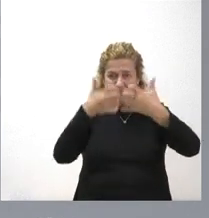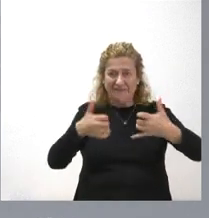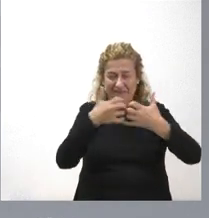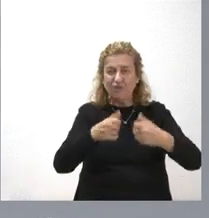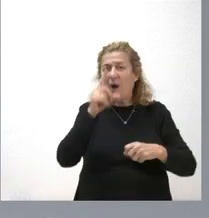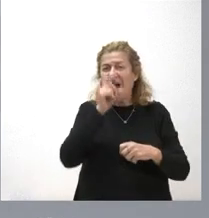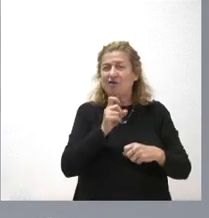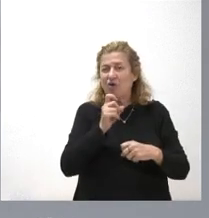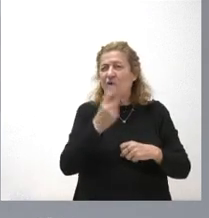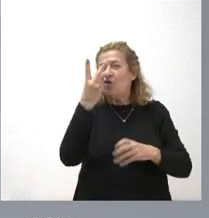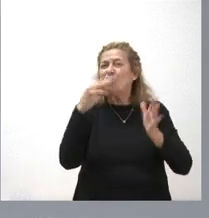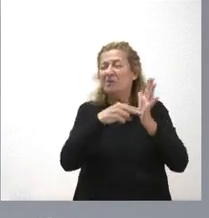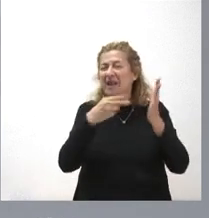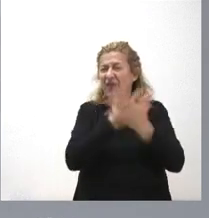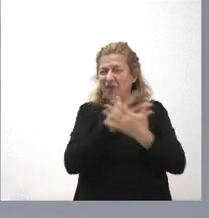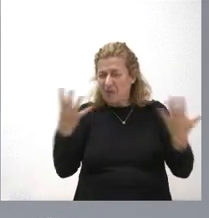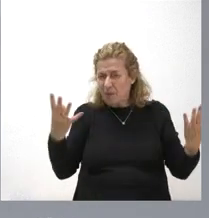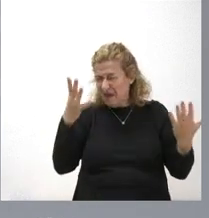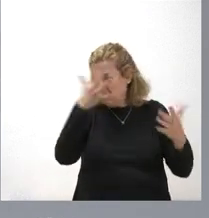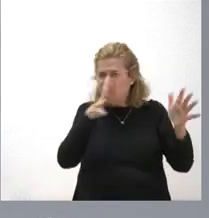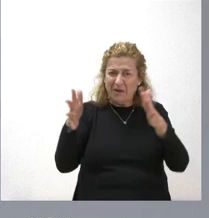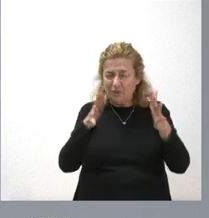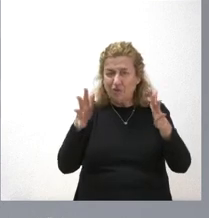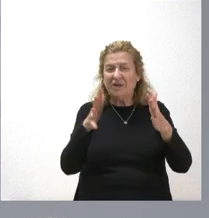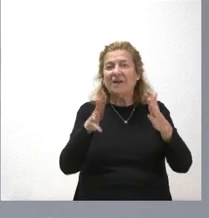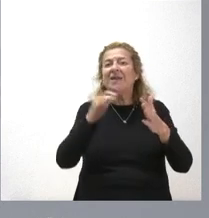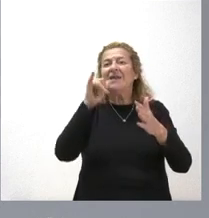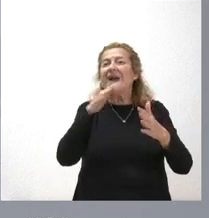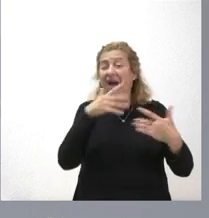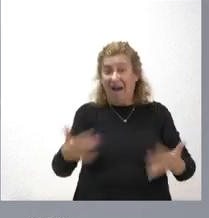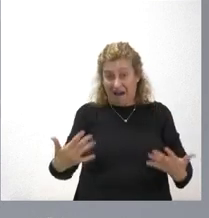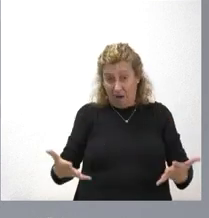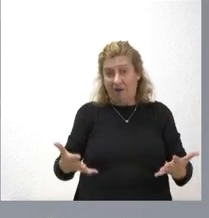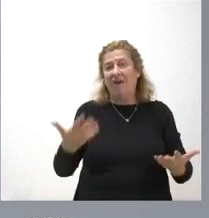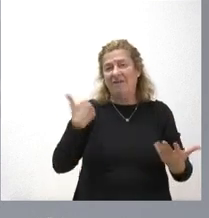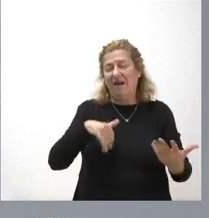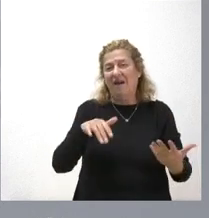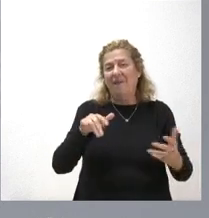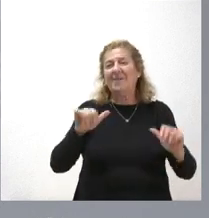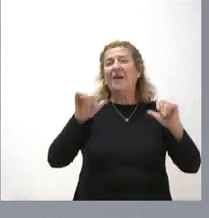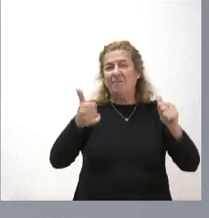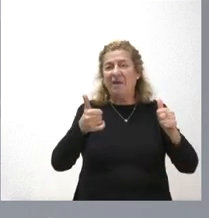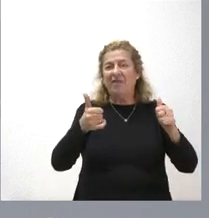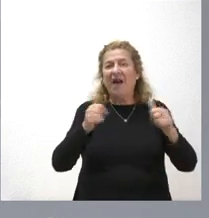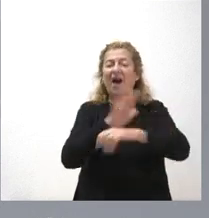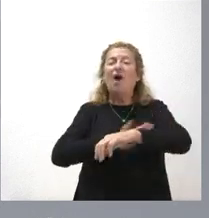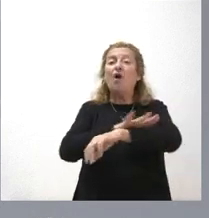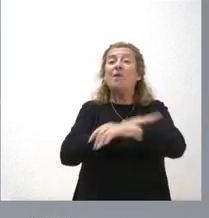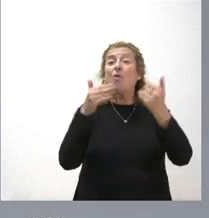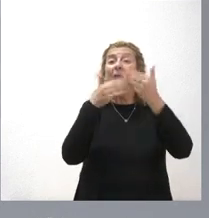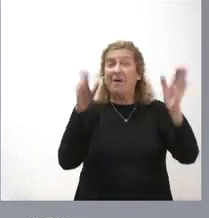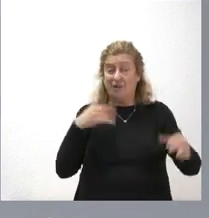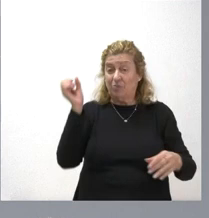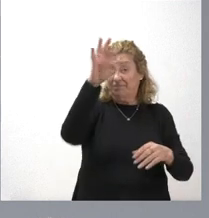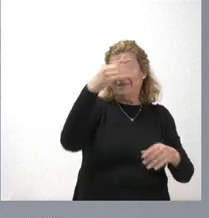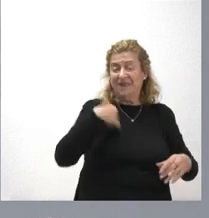el año 2019 aproximadamente y es ahora cuando se ha colgado en gobierno abierto entonces la ley de violencia